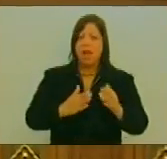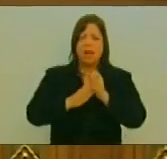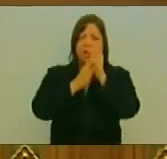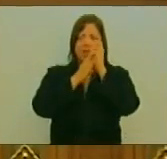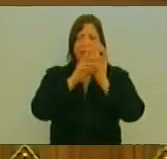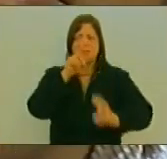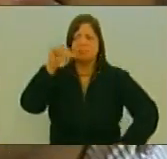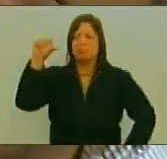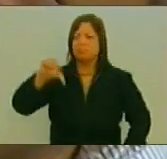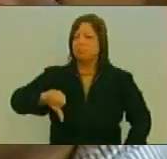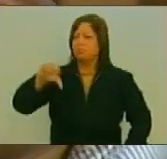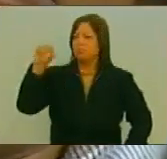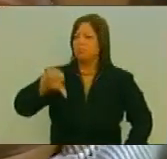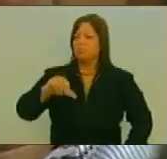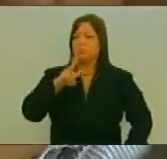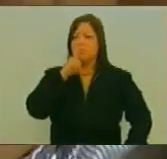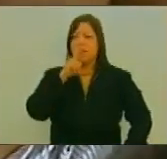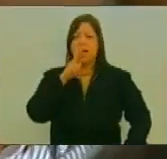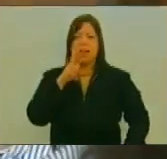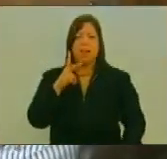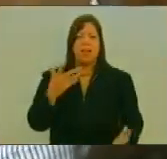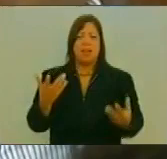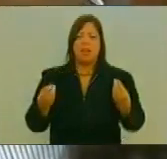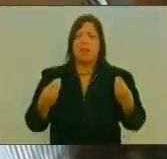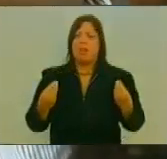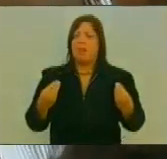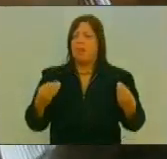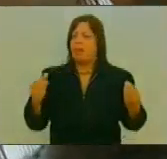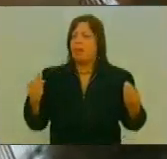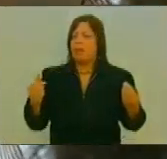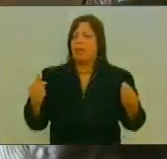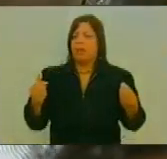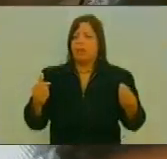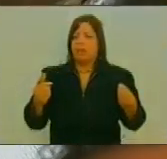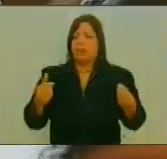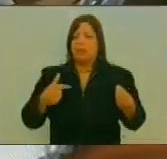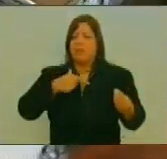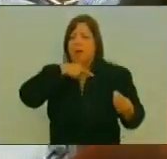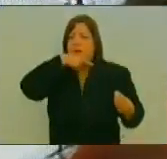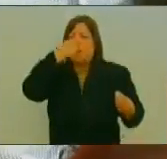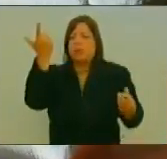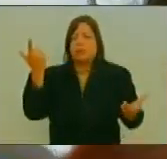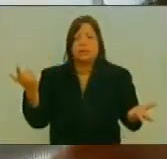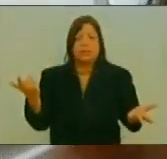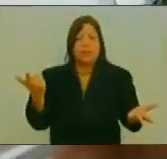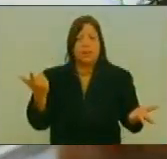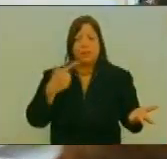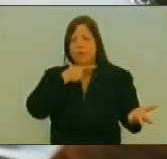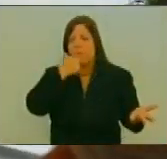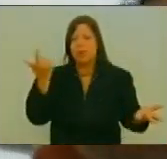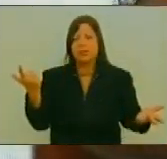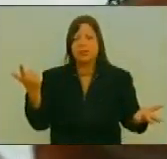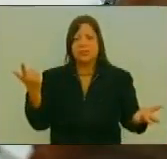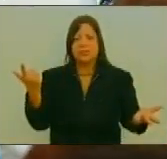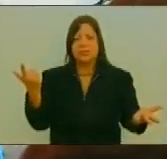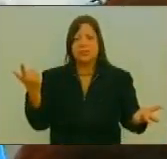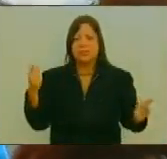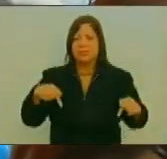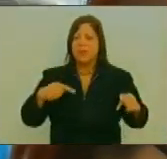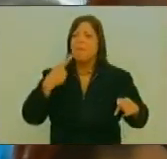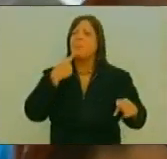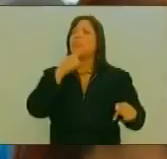venido Expresando Y que ha querido Representarlos Esa dirigencia No merece Ni siquiera La mención Aquí